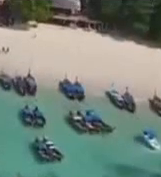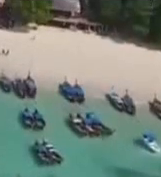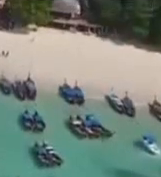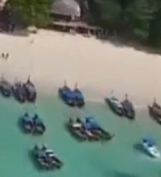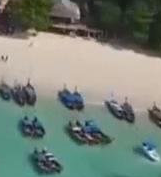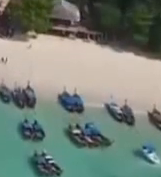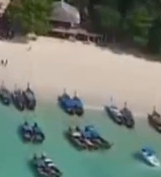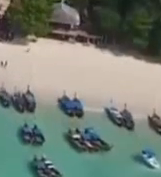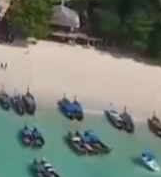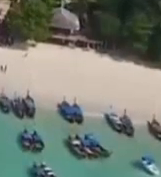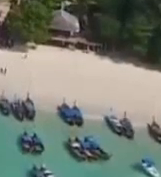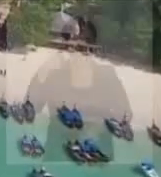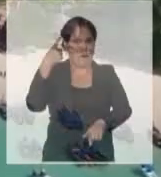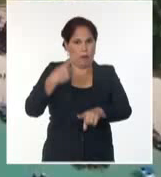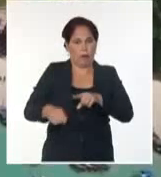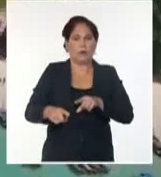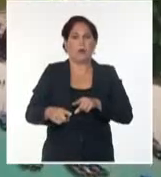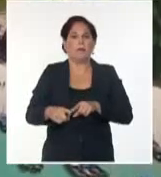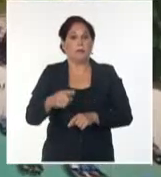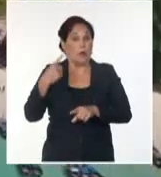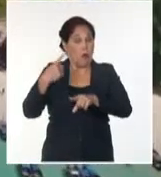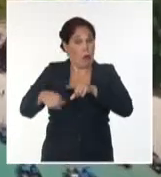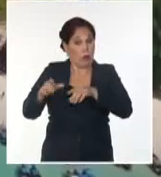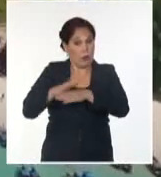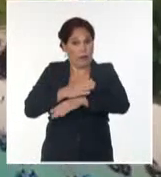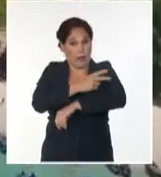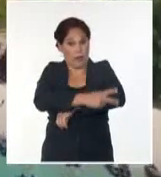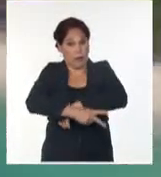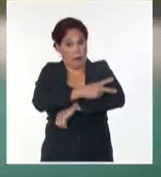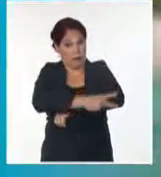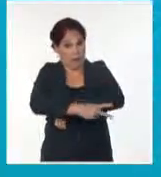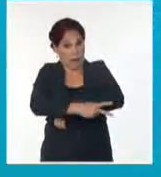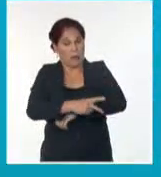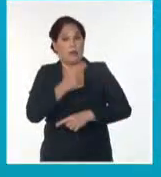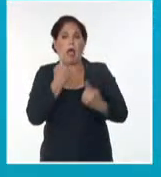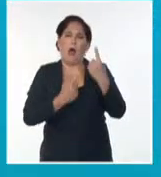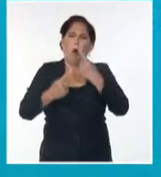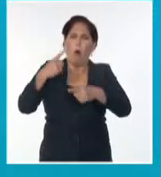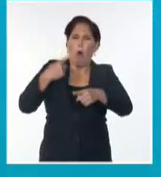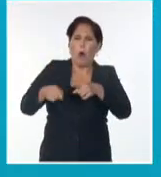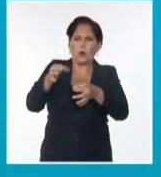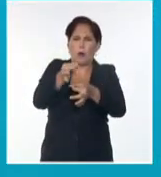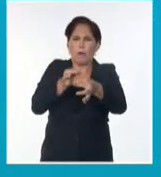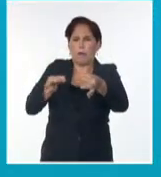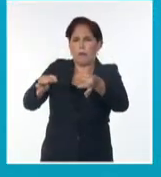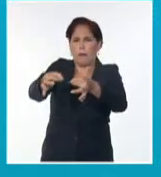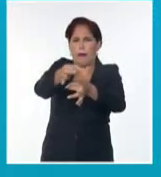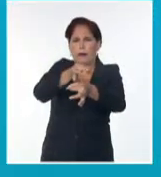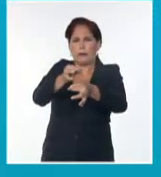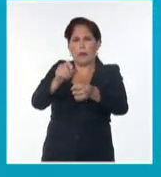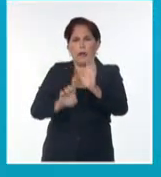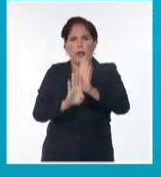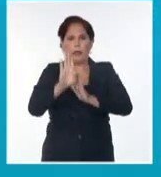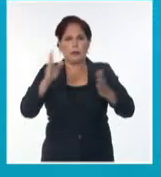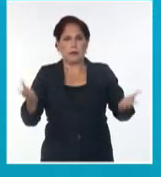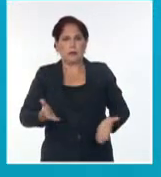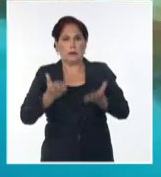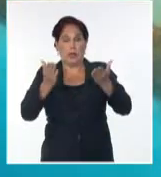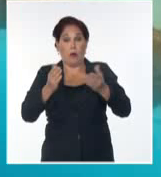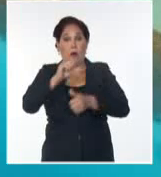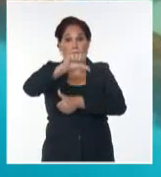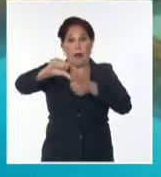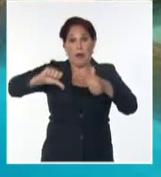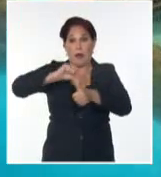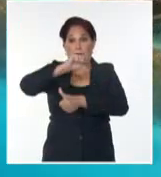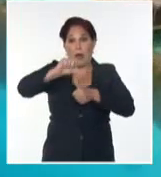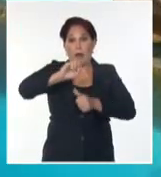Igual suerte correrían Kiribati, Maldivas, Vanuatu o algún otro de los pequeños estados insulares en desarrollo que desde el Caribe hasta el